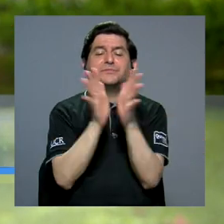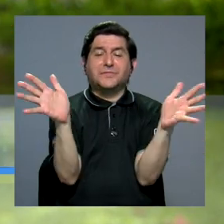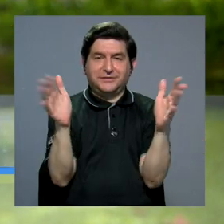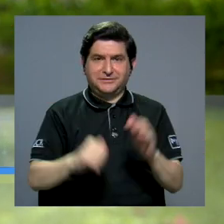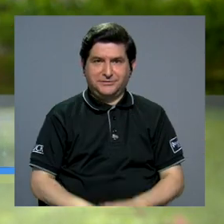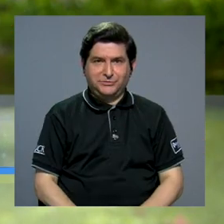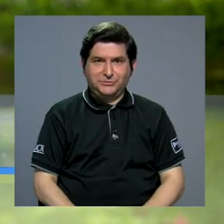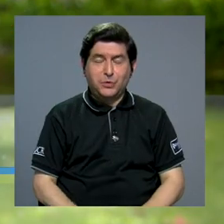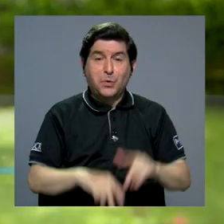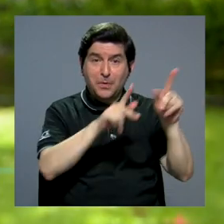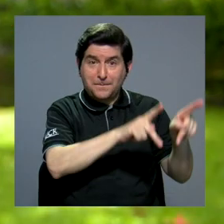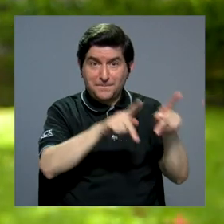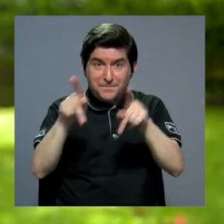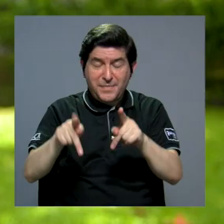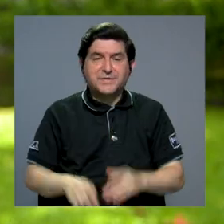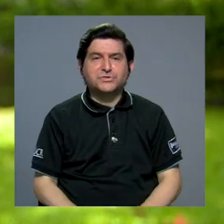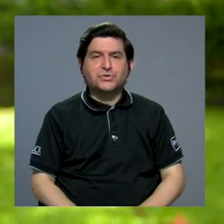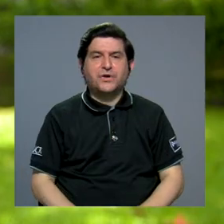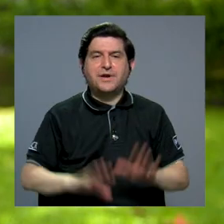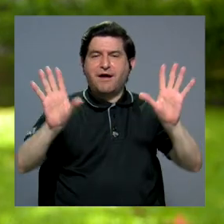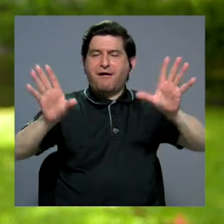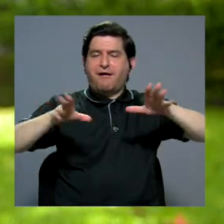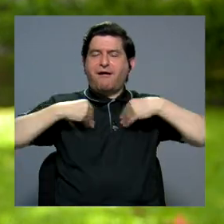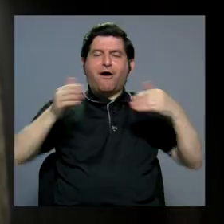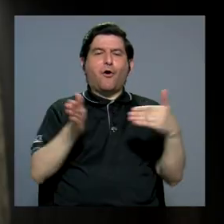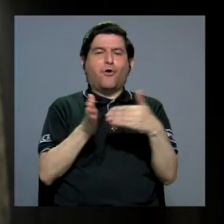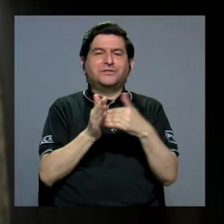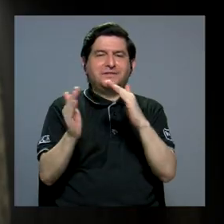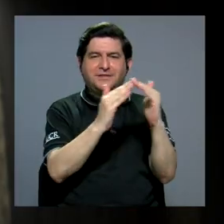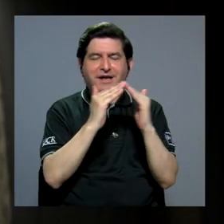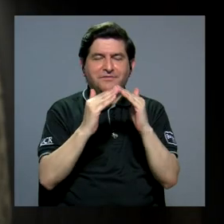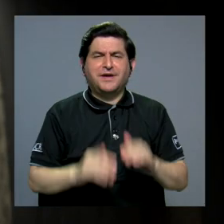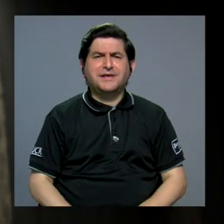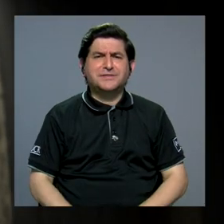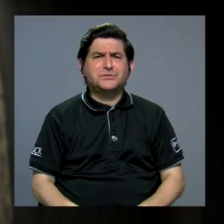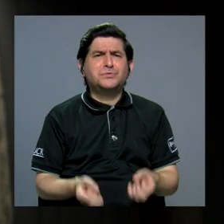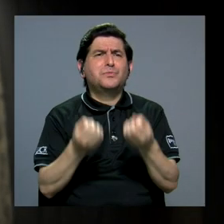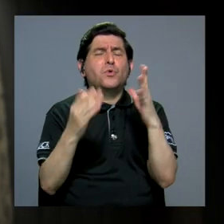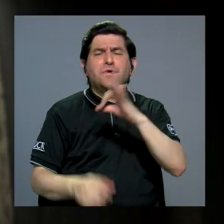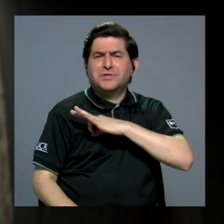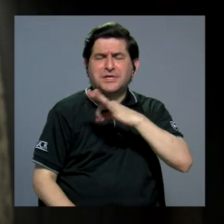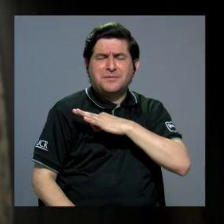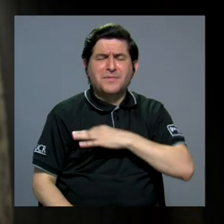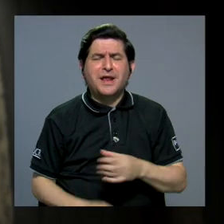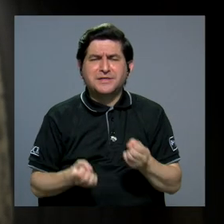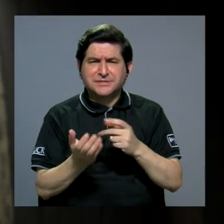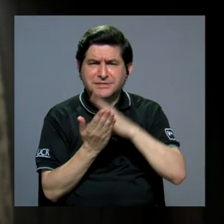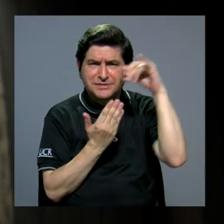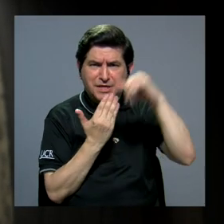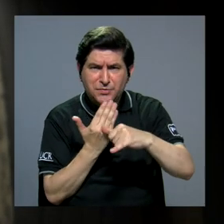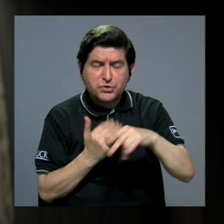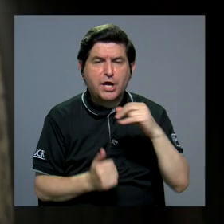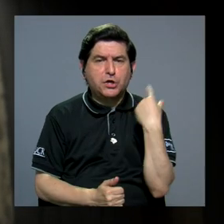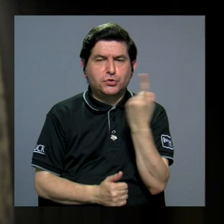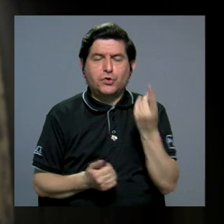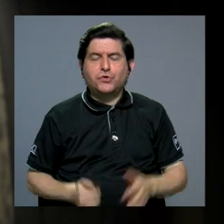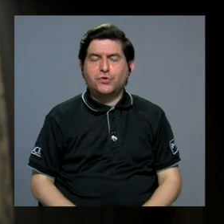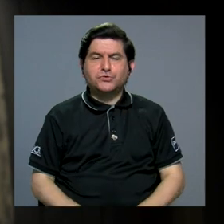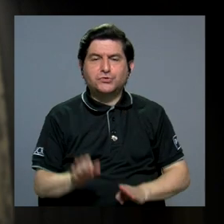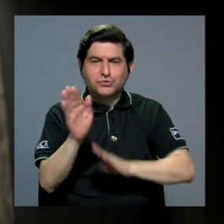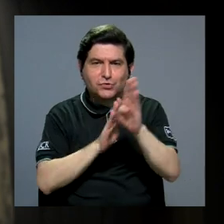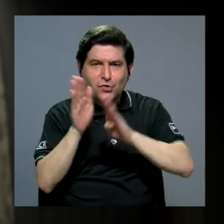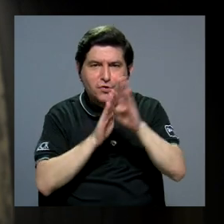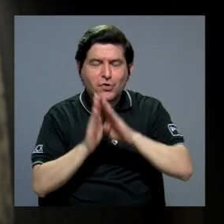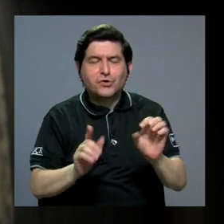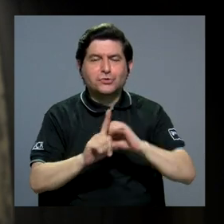que los ciudadanos se reapropien de la ciudad. Son muchos los beneficios del proyecto, pues no solo se propiciaría el